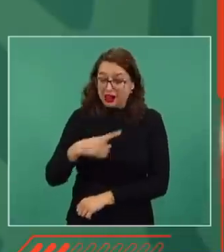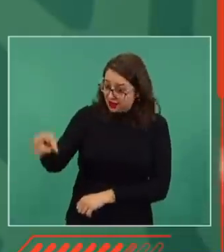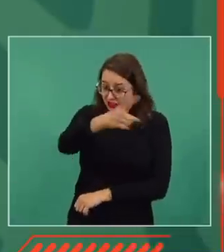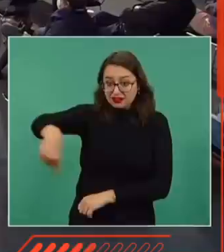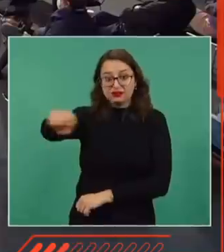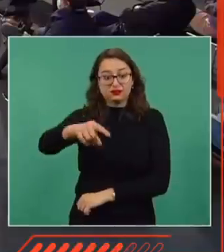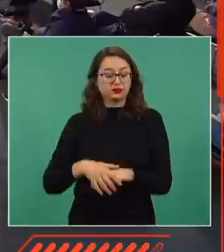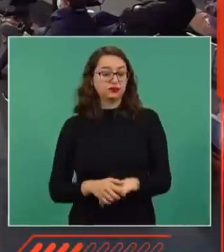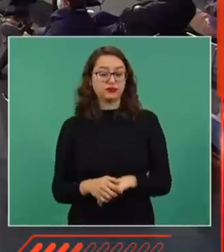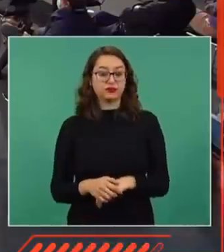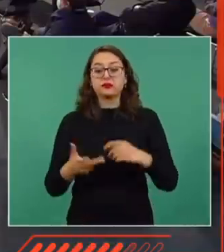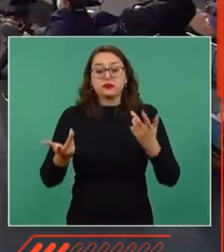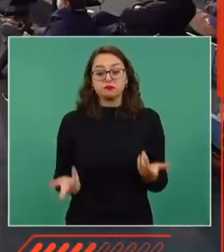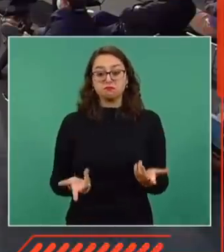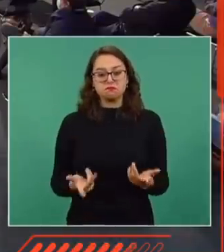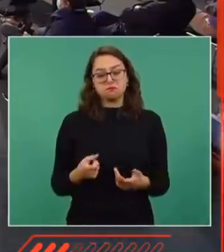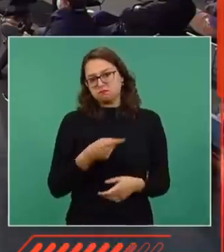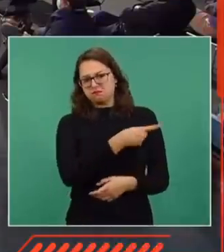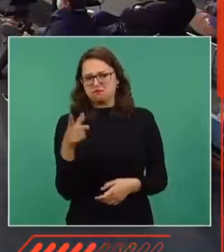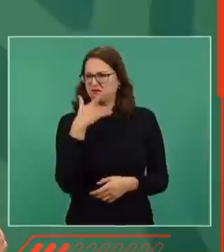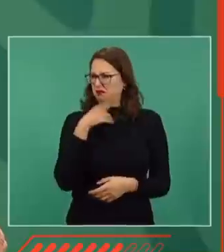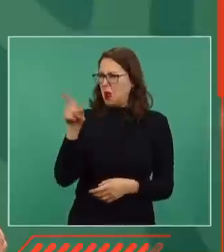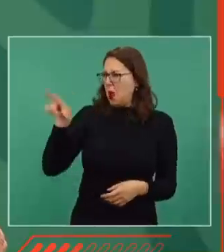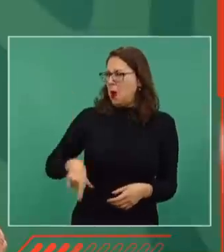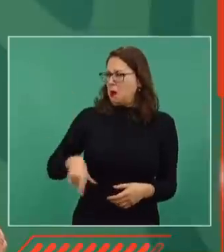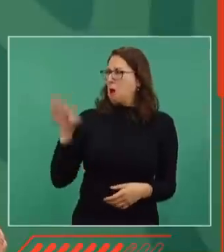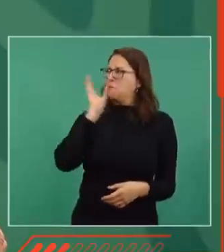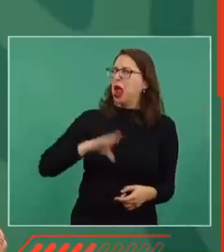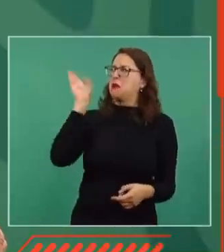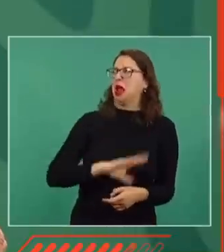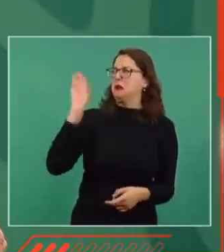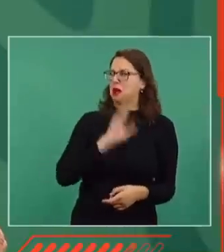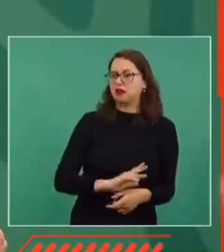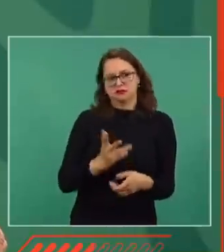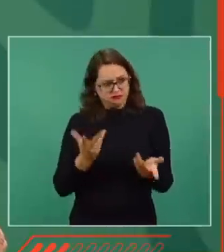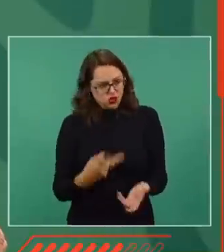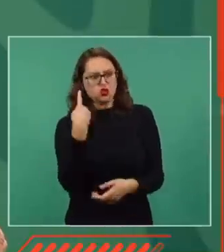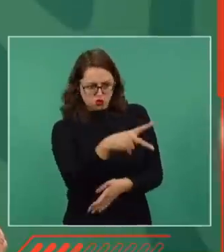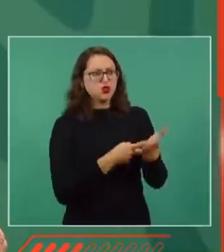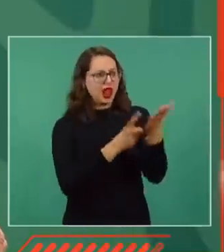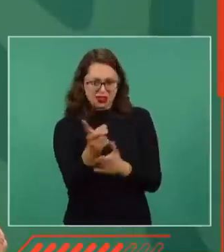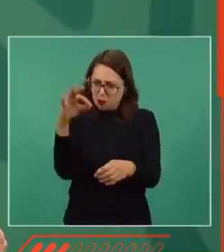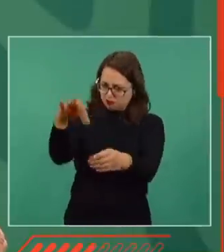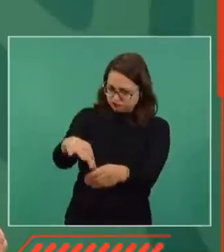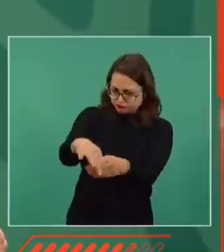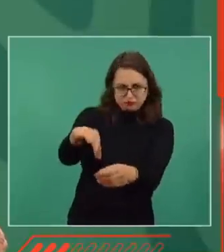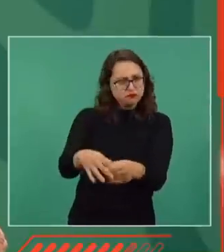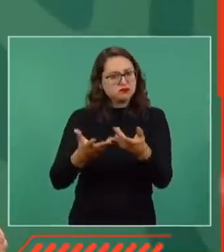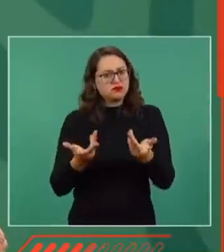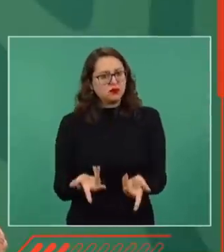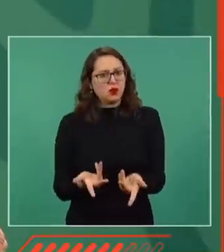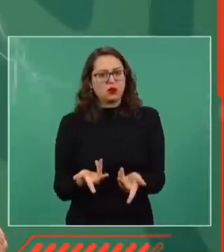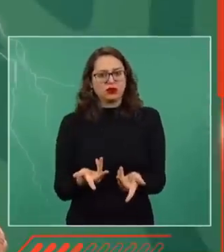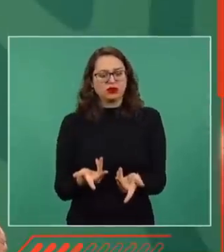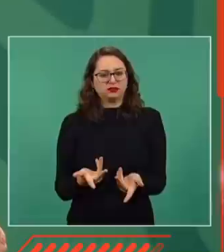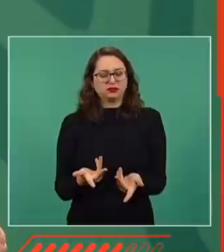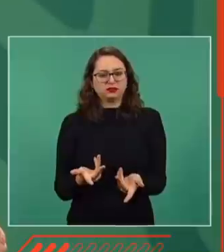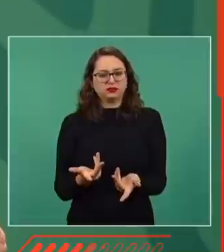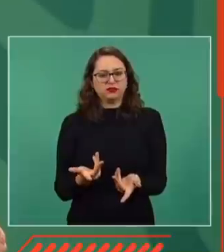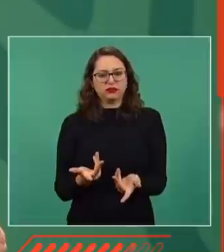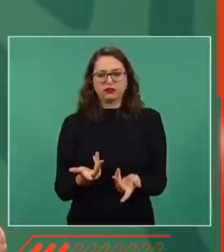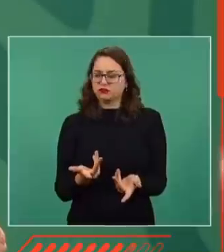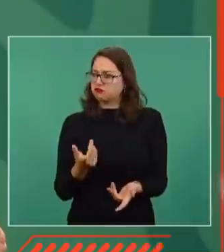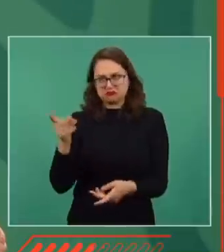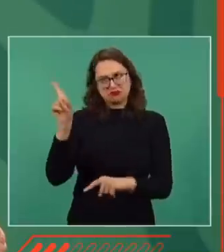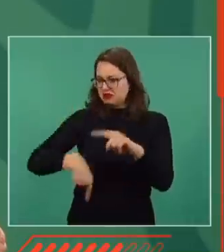Entonces, si no se está de acuerdo, pues hay que ejercer el derecho que se tiene a